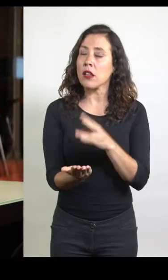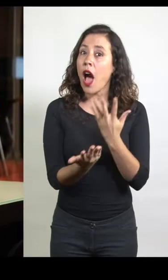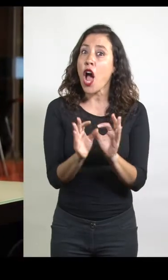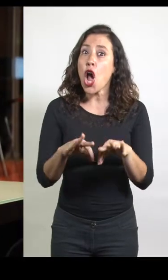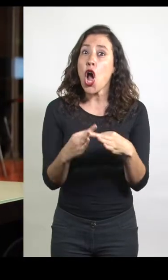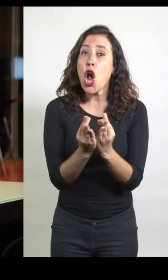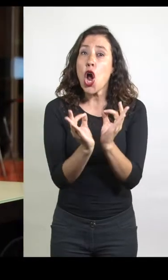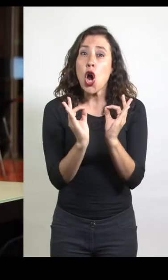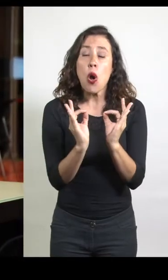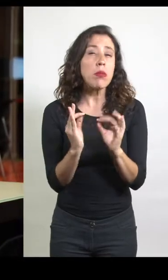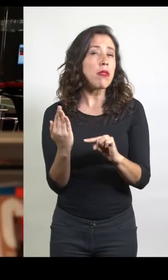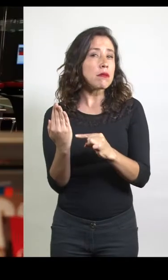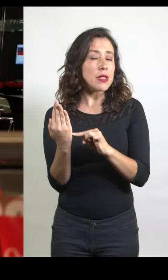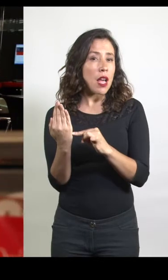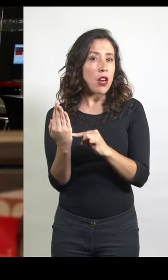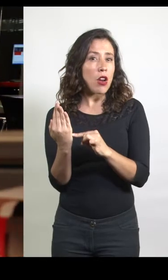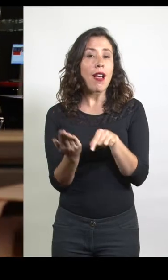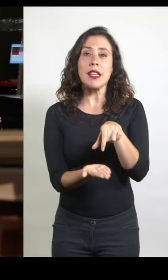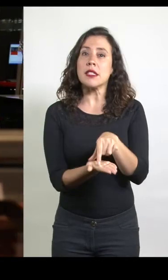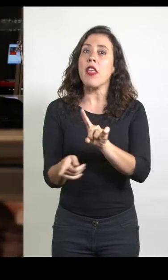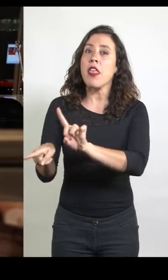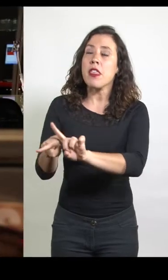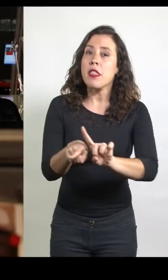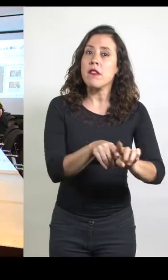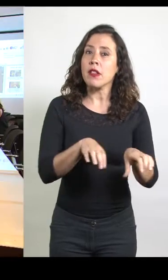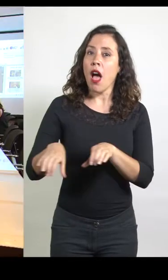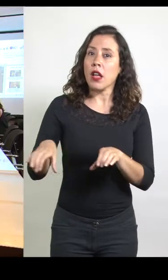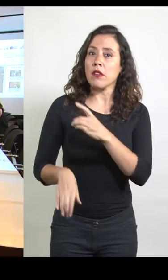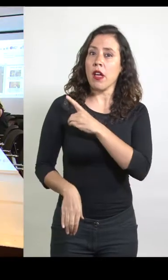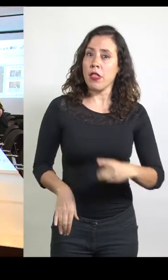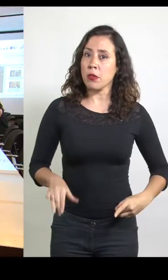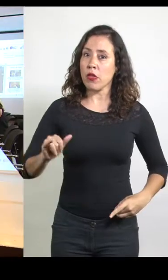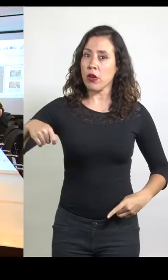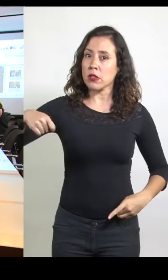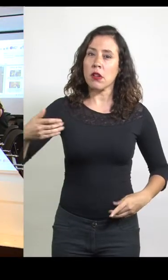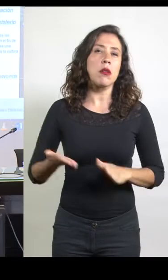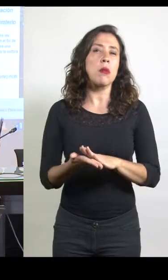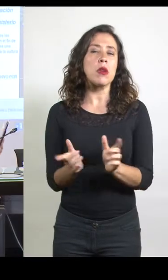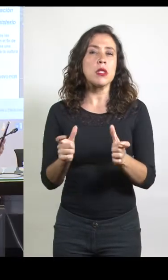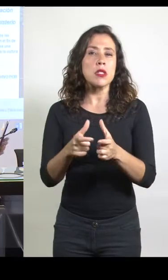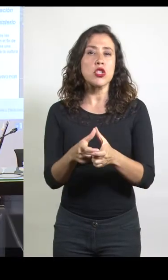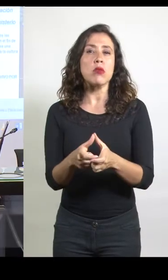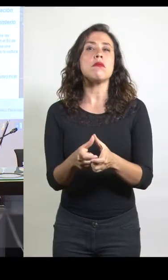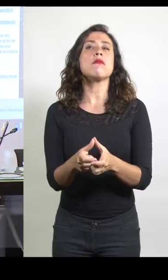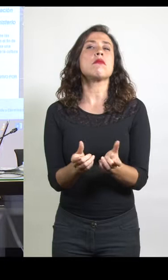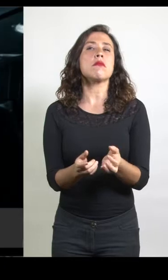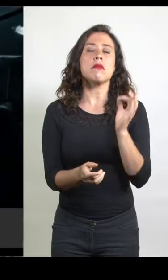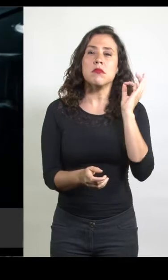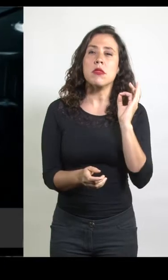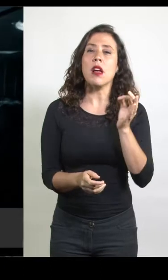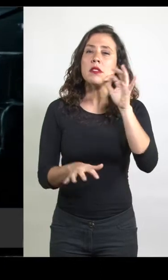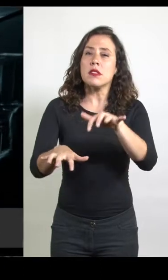completa infraestructura tecnológica y es sede de diversos eventos parlamentarios, como sesiones de comisiones, seminarios